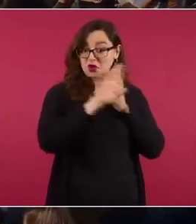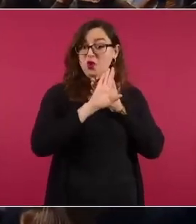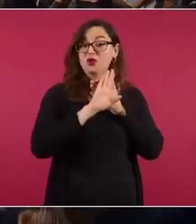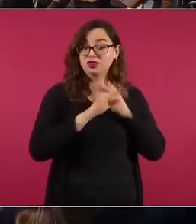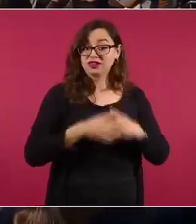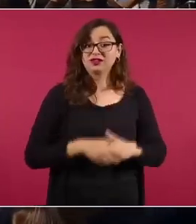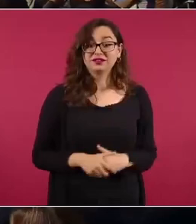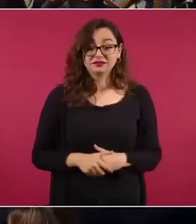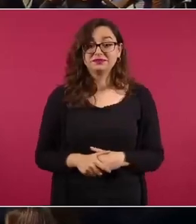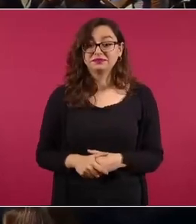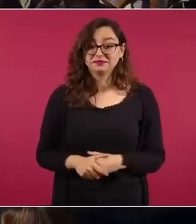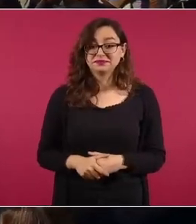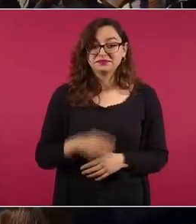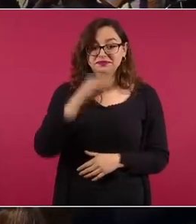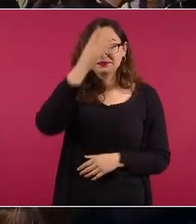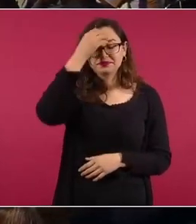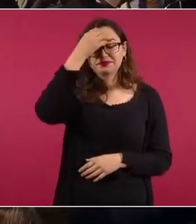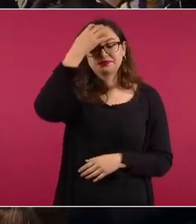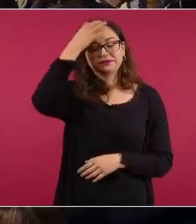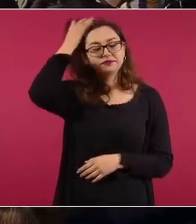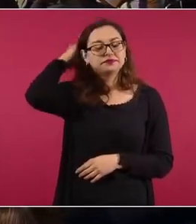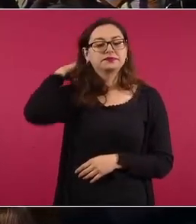esto también para los jóvenes